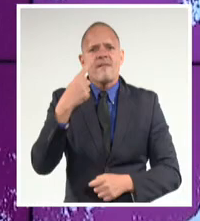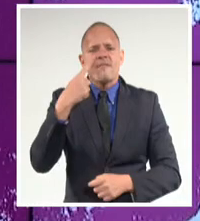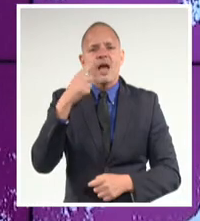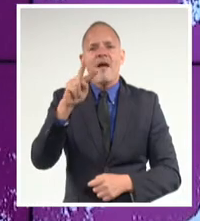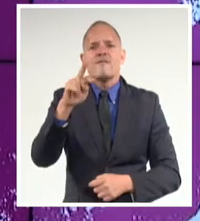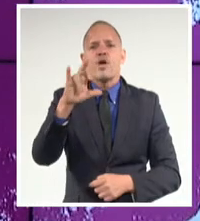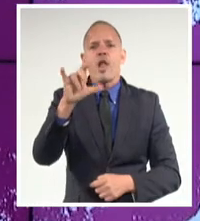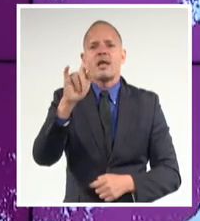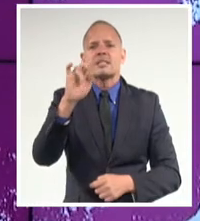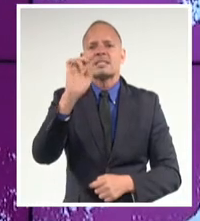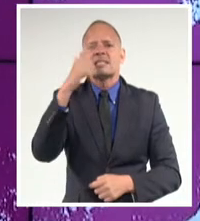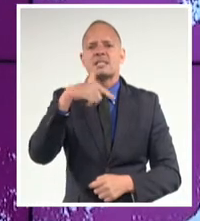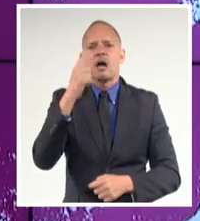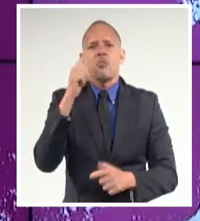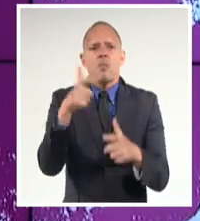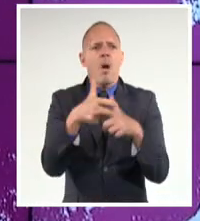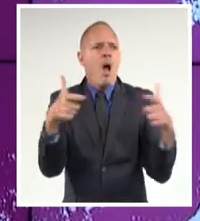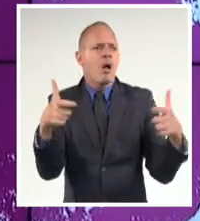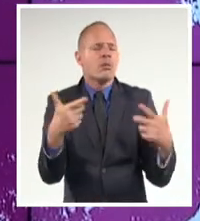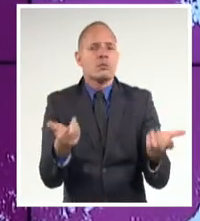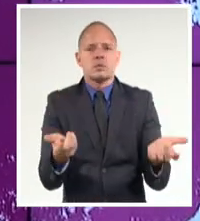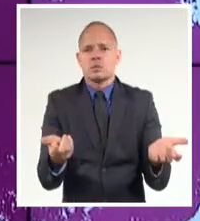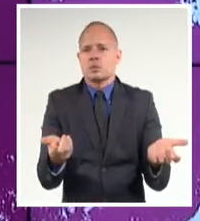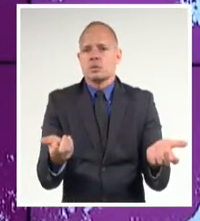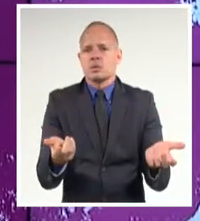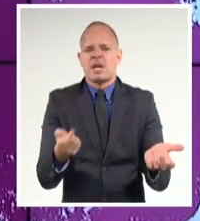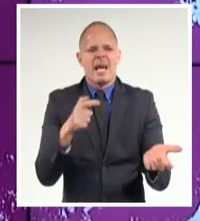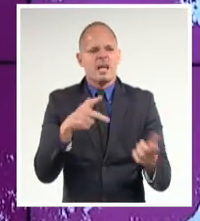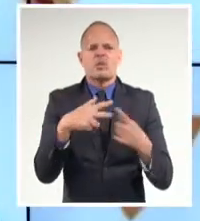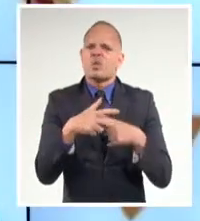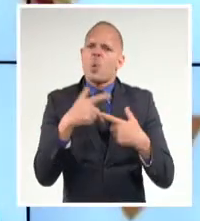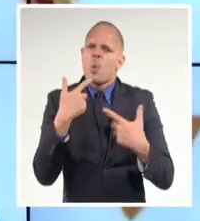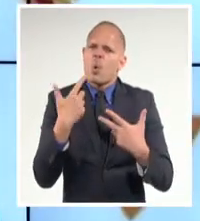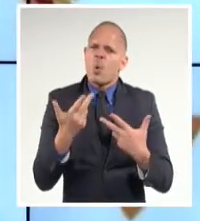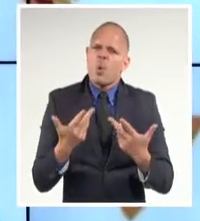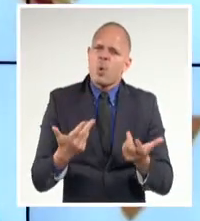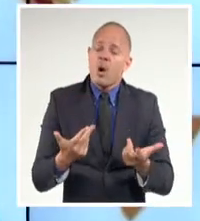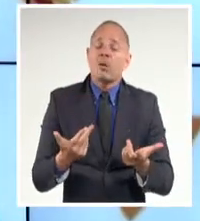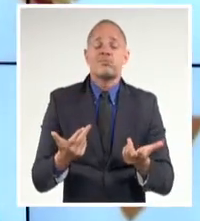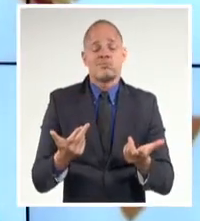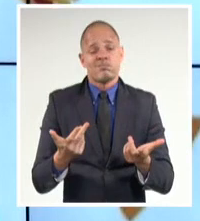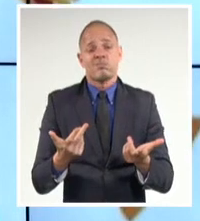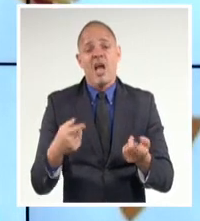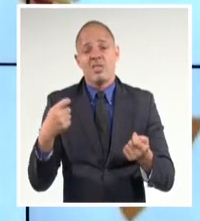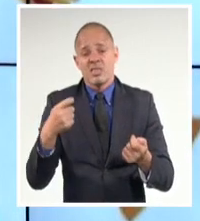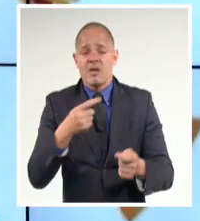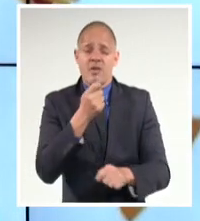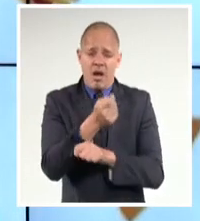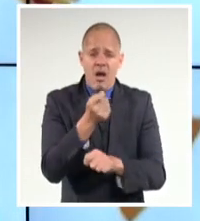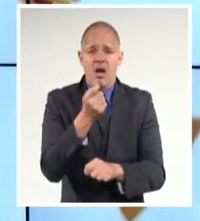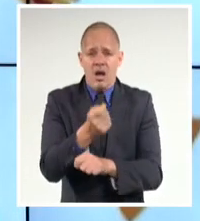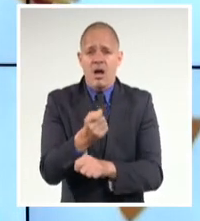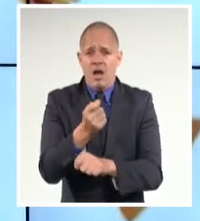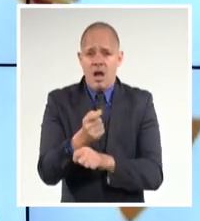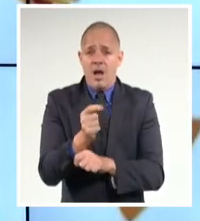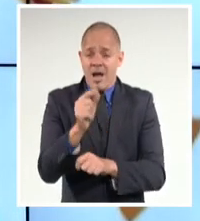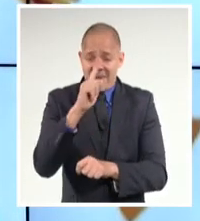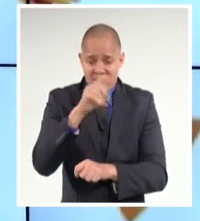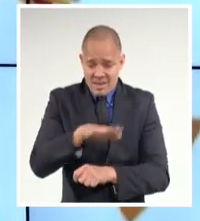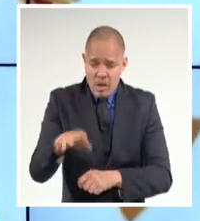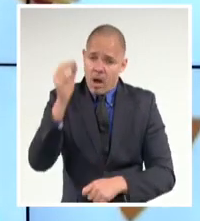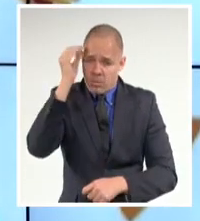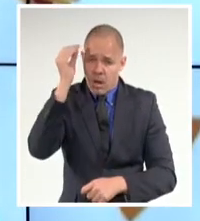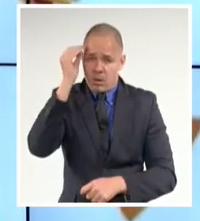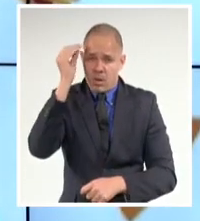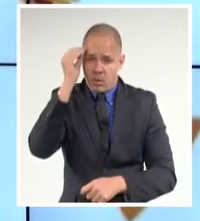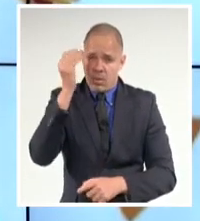que no existen vacunas más efectivas que la educación y el respeto. Hablo sobre todo desde la visión del hombre que comparte su vida con